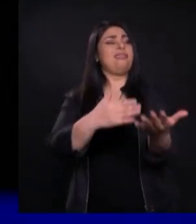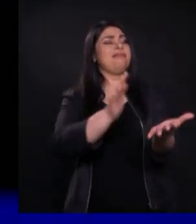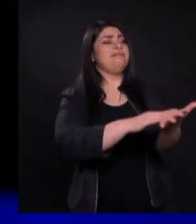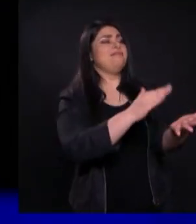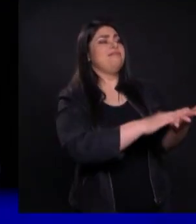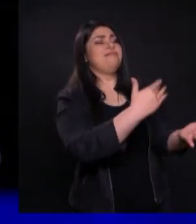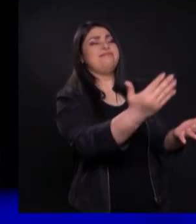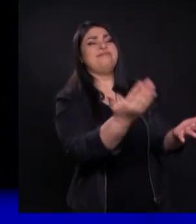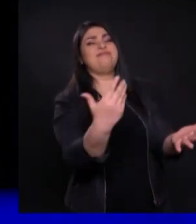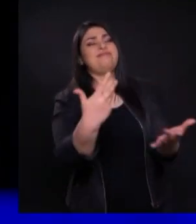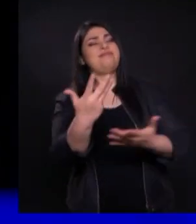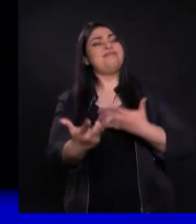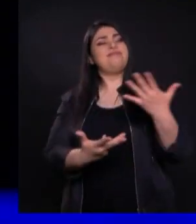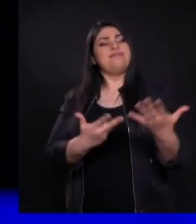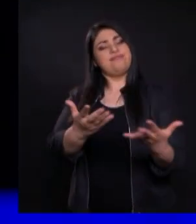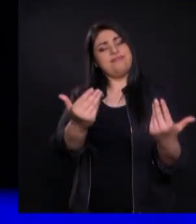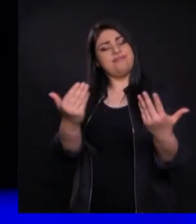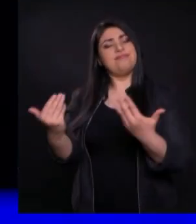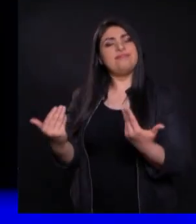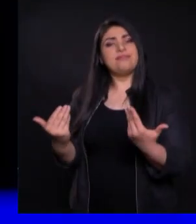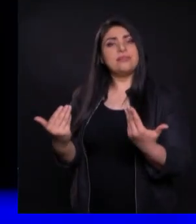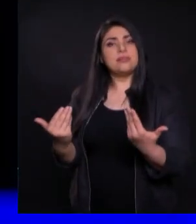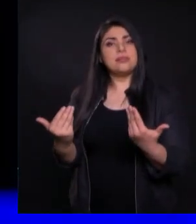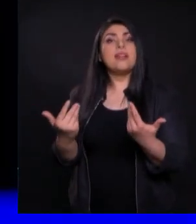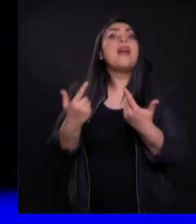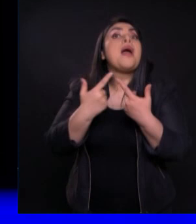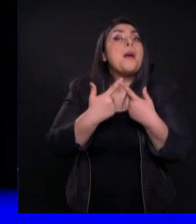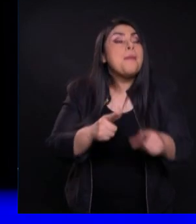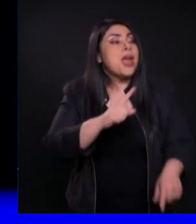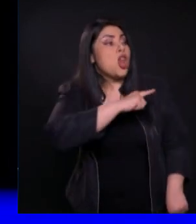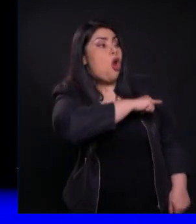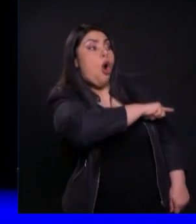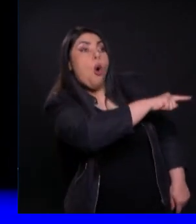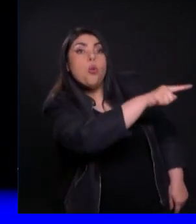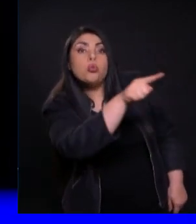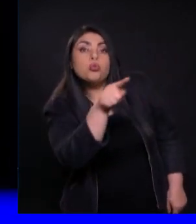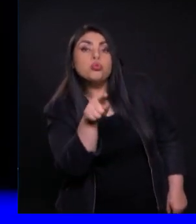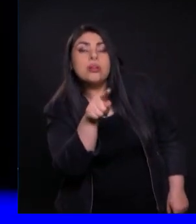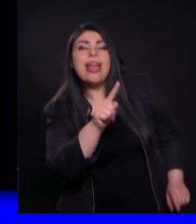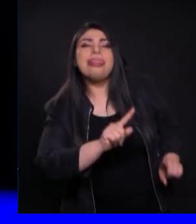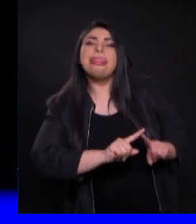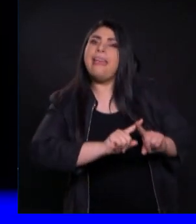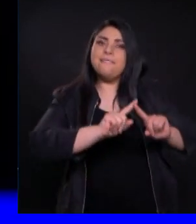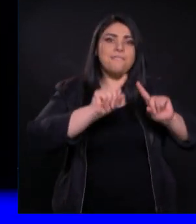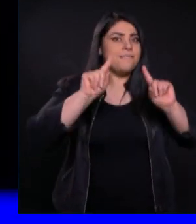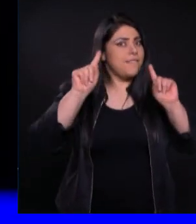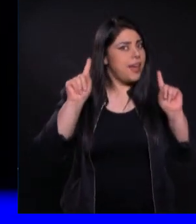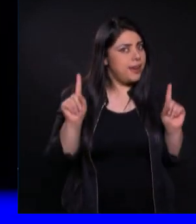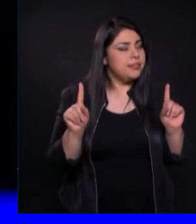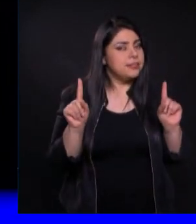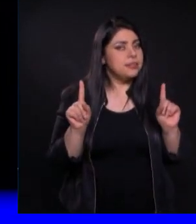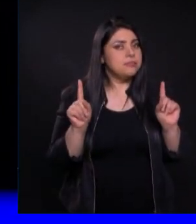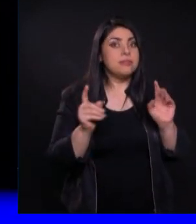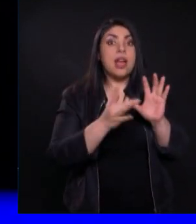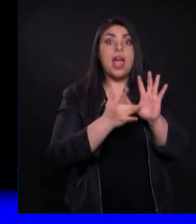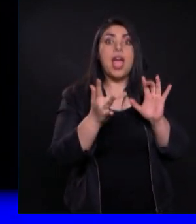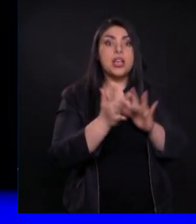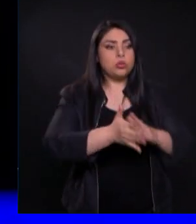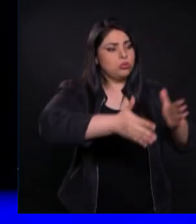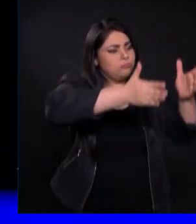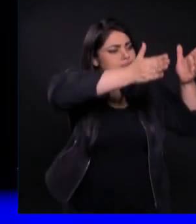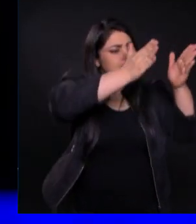Verso 26 Más entre vosotros no será así les dice el Señor Wow Jesús estableciendo